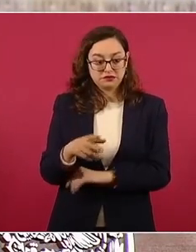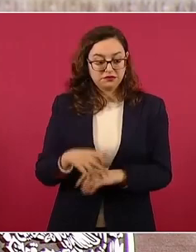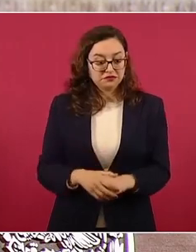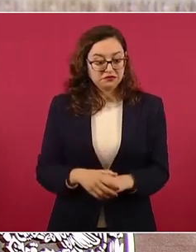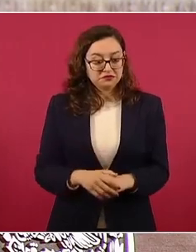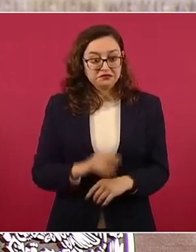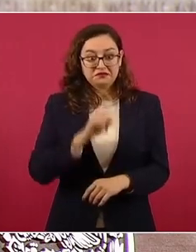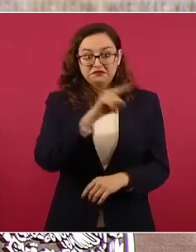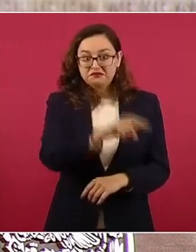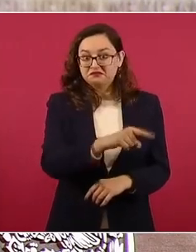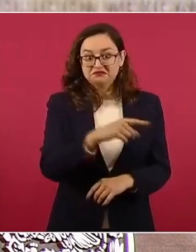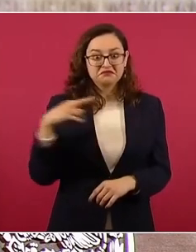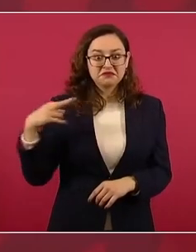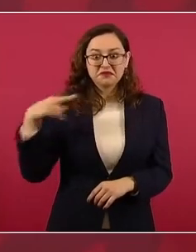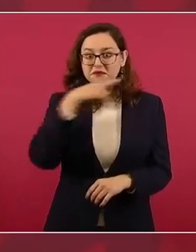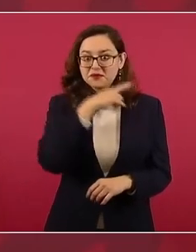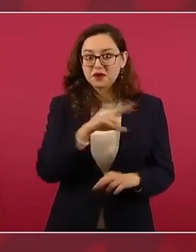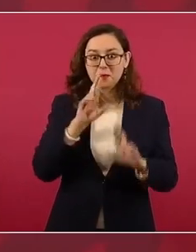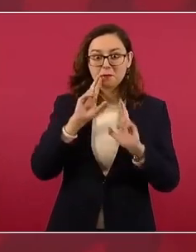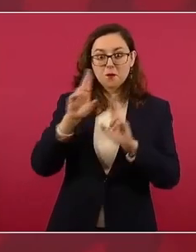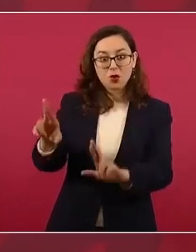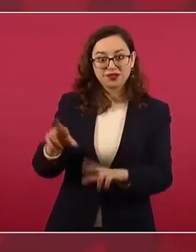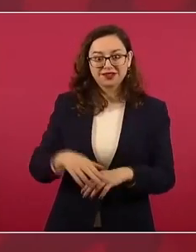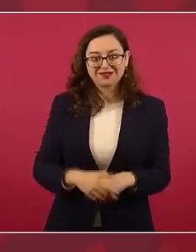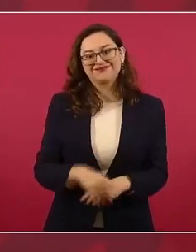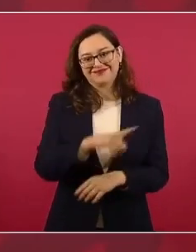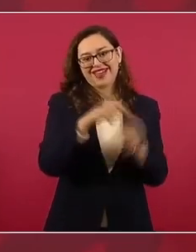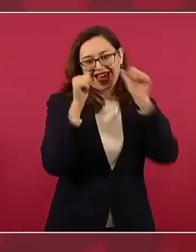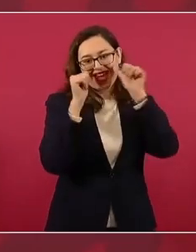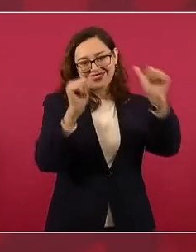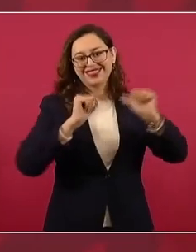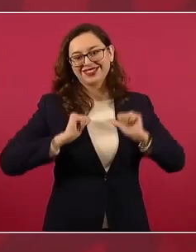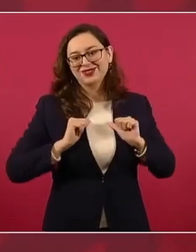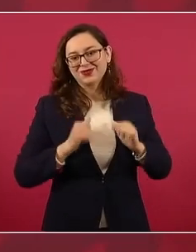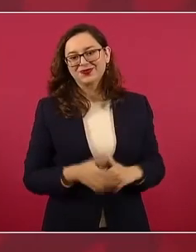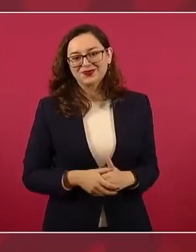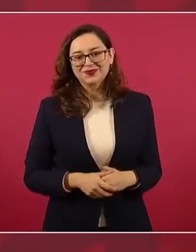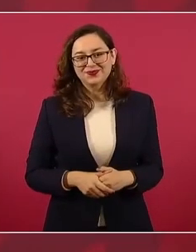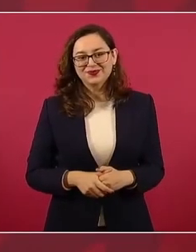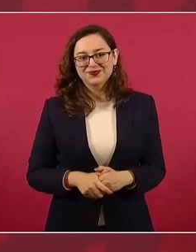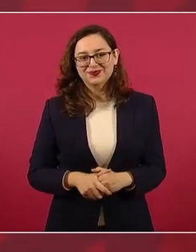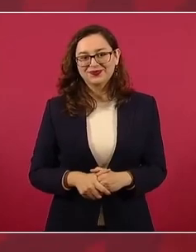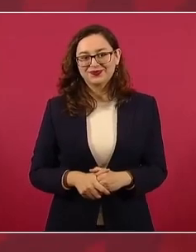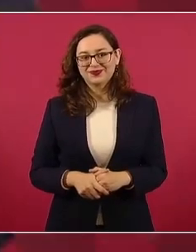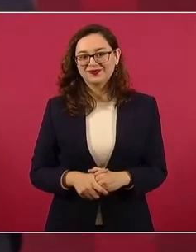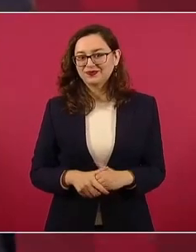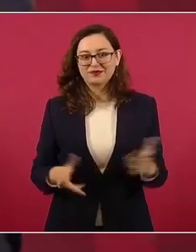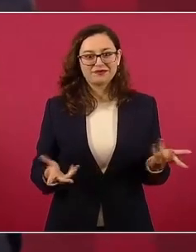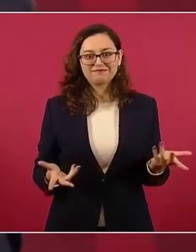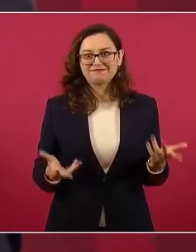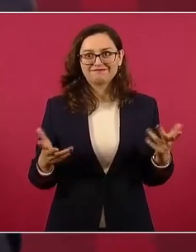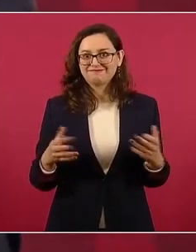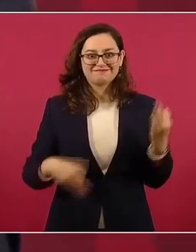ya estaba respondiendo, o sea, están pendientes todos.